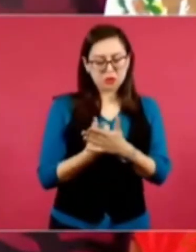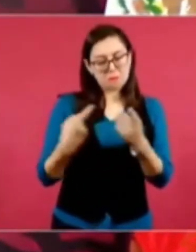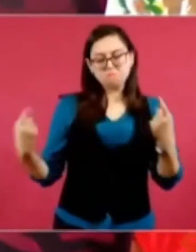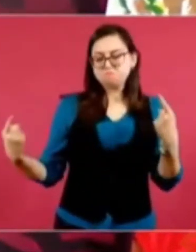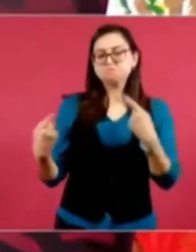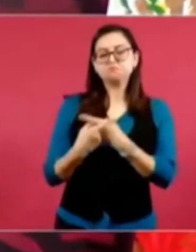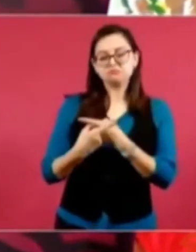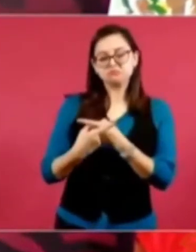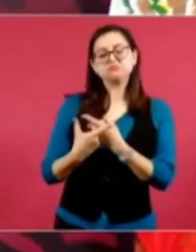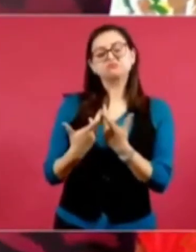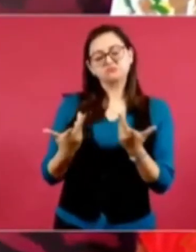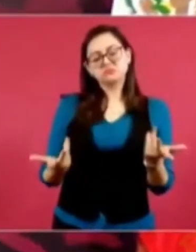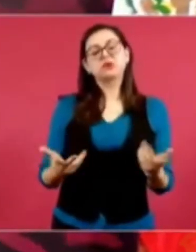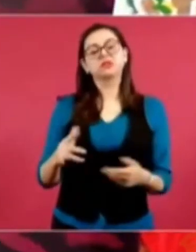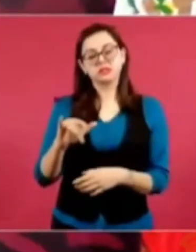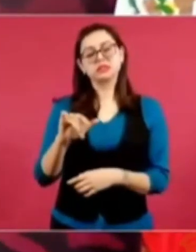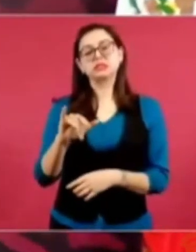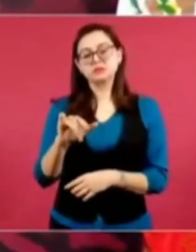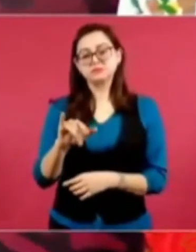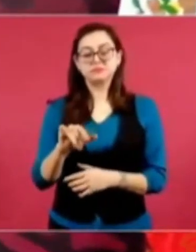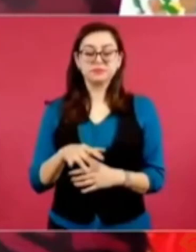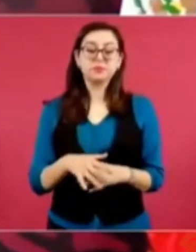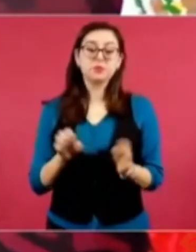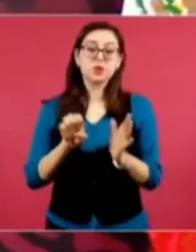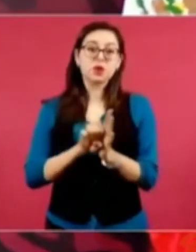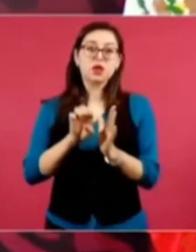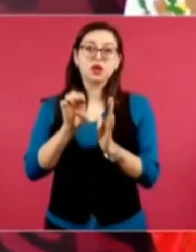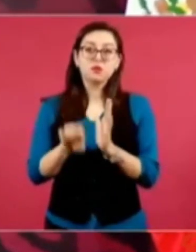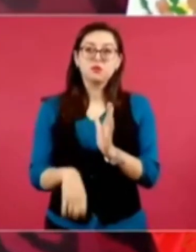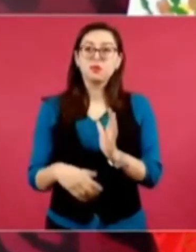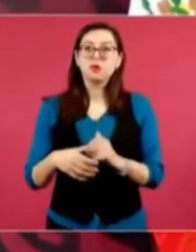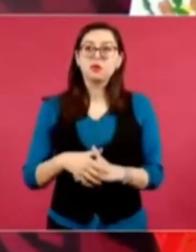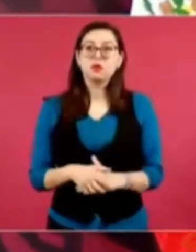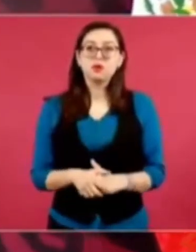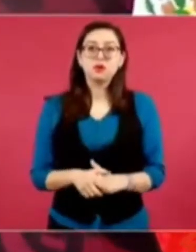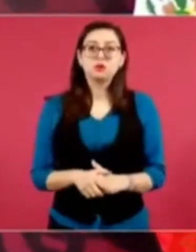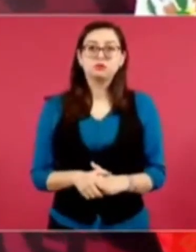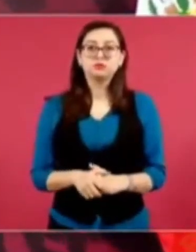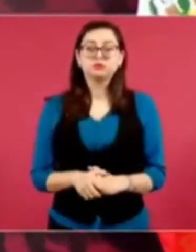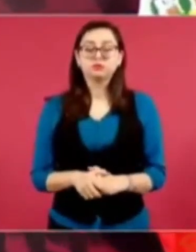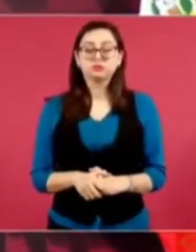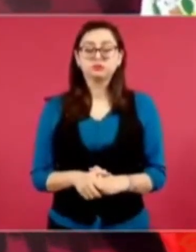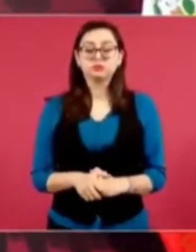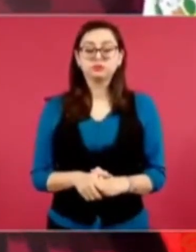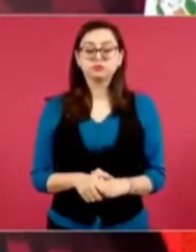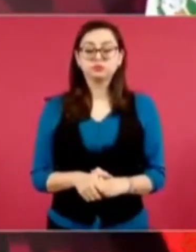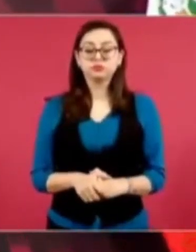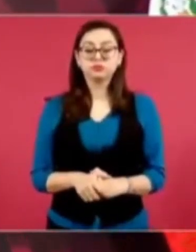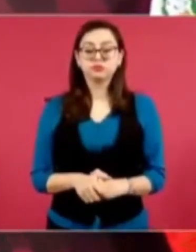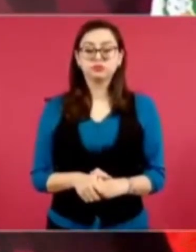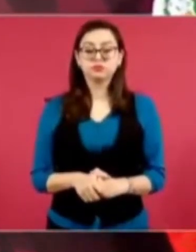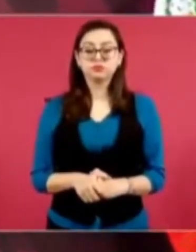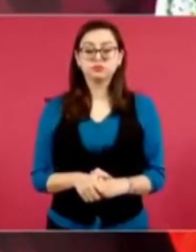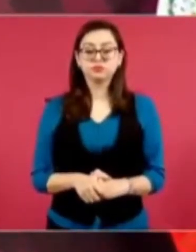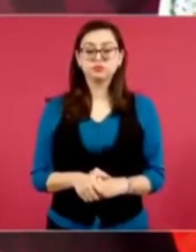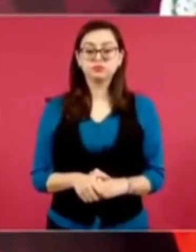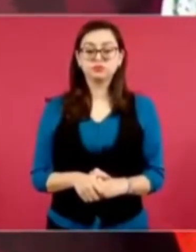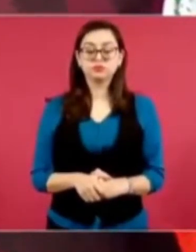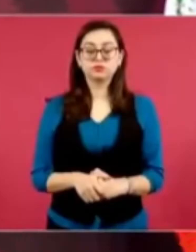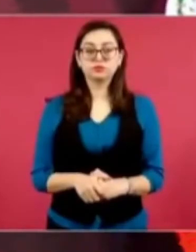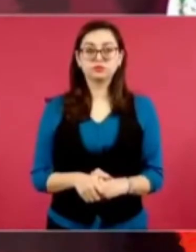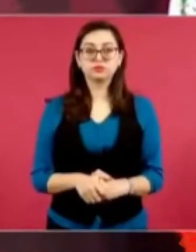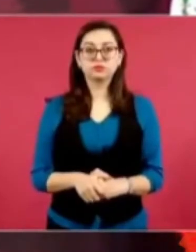ejemplo, no podemos aceptar quedarnos